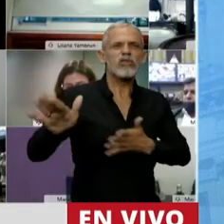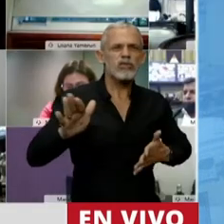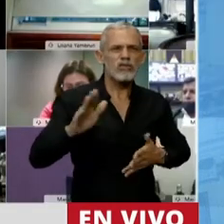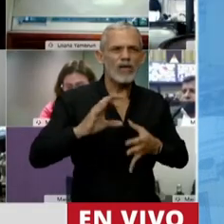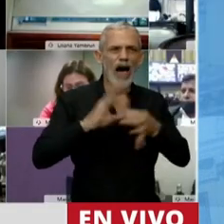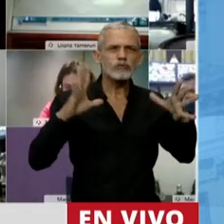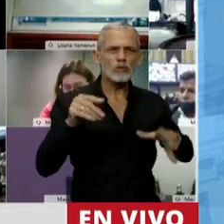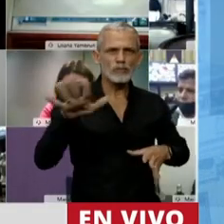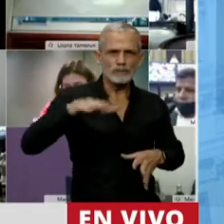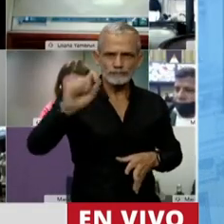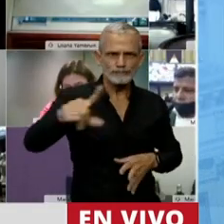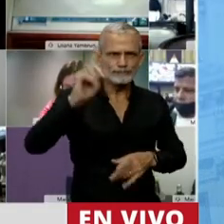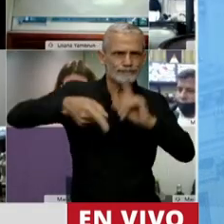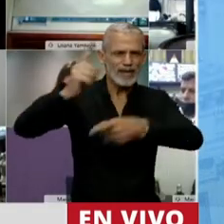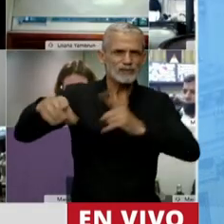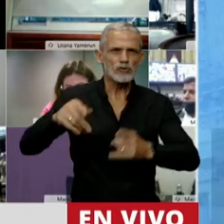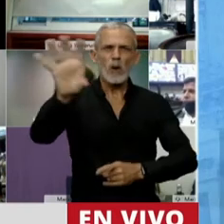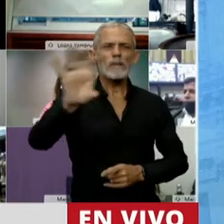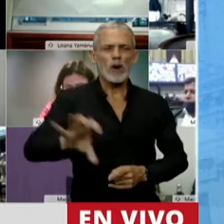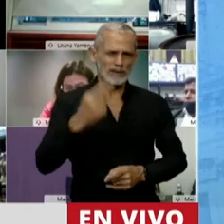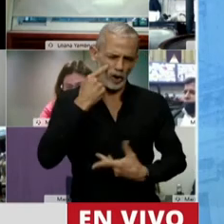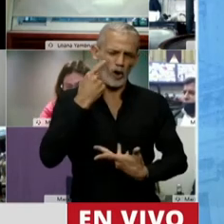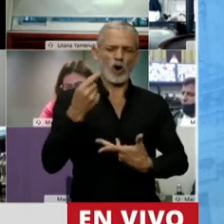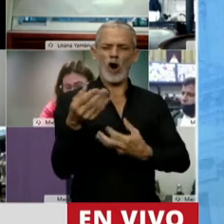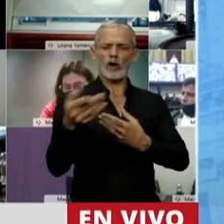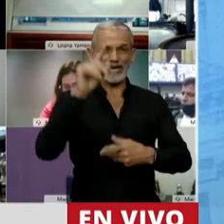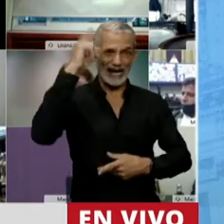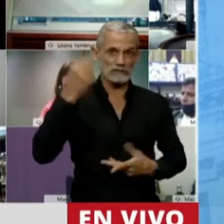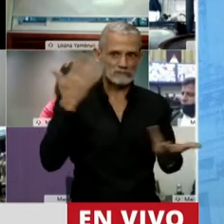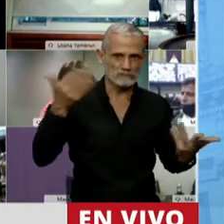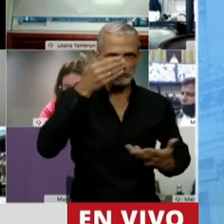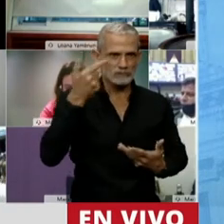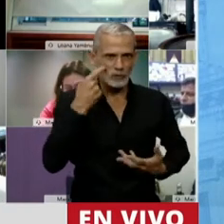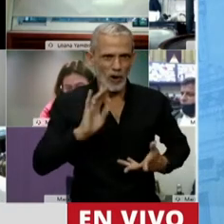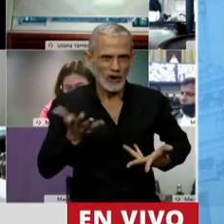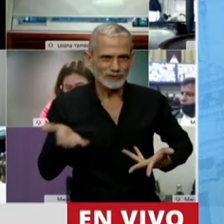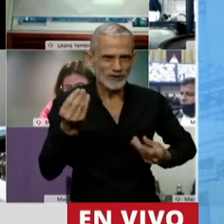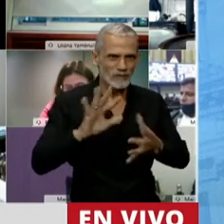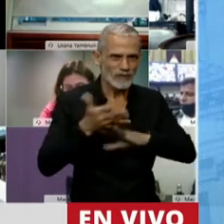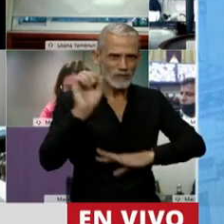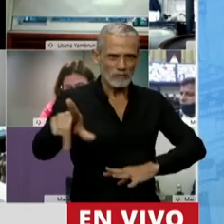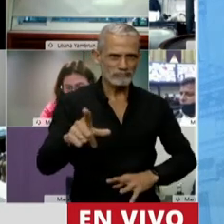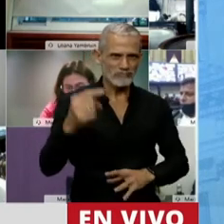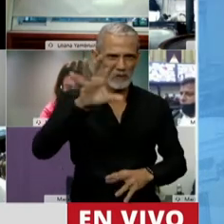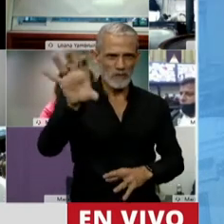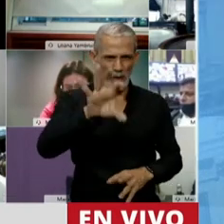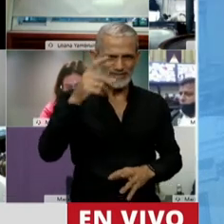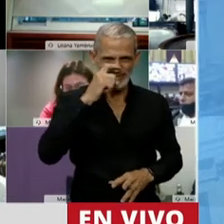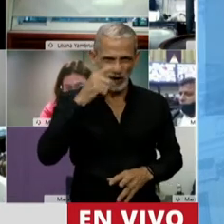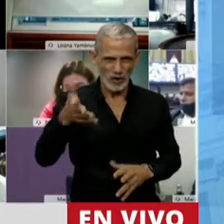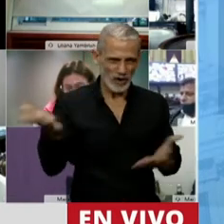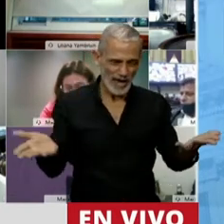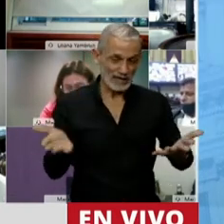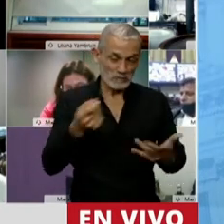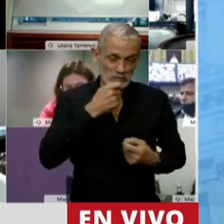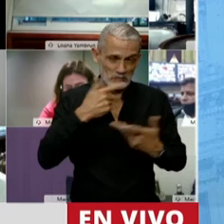porque además nadie mejor que la provincia conoce su territorio y su planificación. Esto tiene que ser más mínimo y no de presupuesto